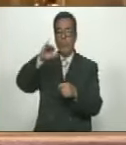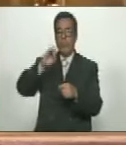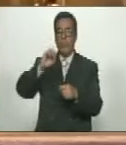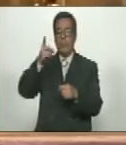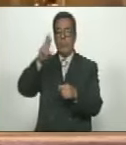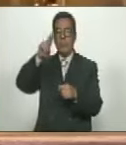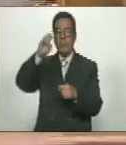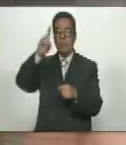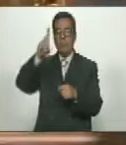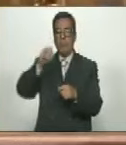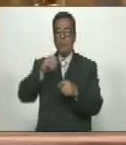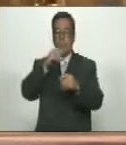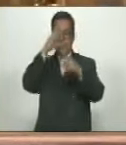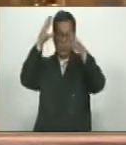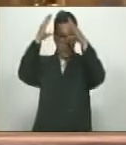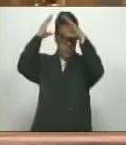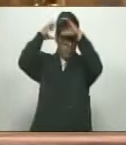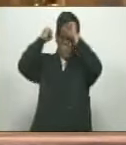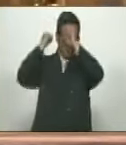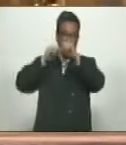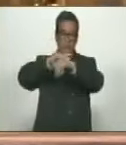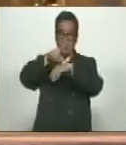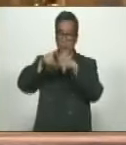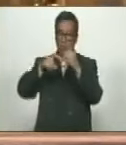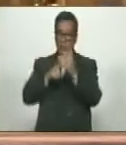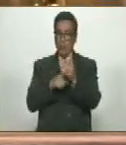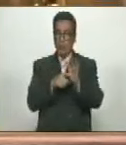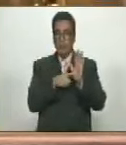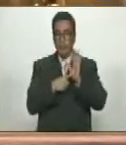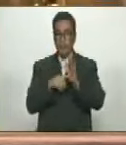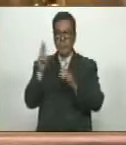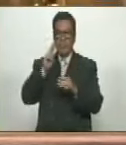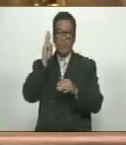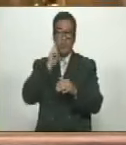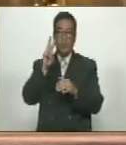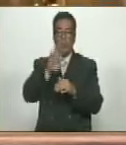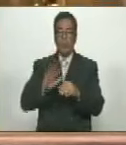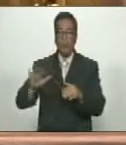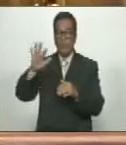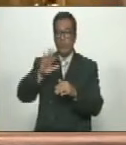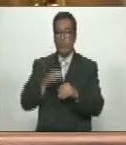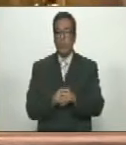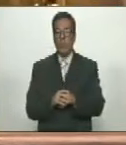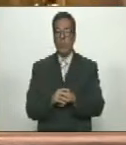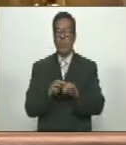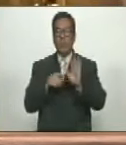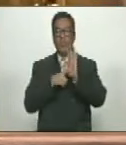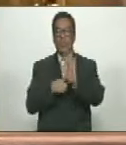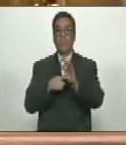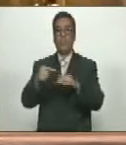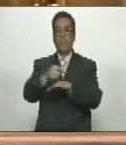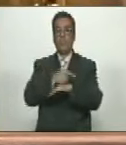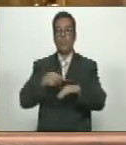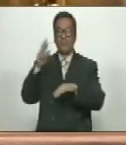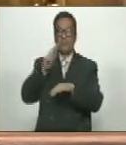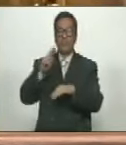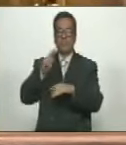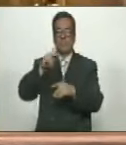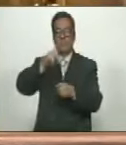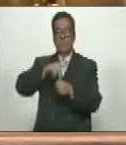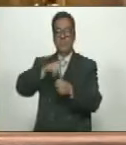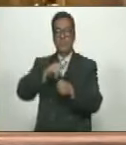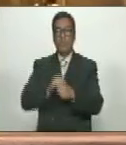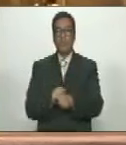Capella Mateo, como embajador extraordinario y plenipotenciario de la República Bolivariana de Venezuela, ante el gobierno de la República del